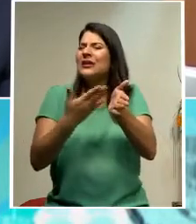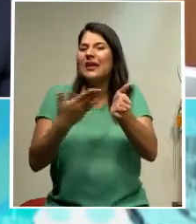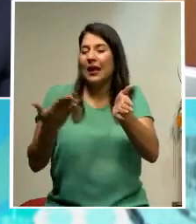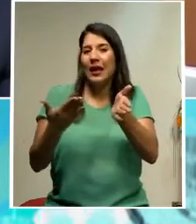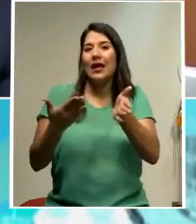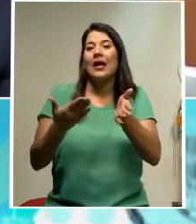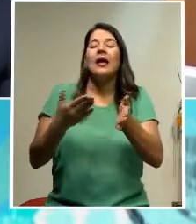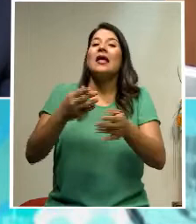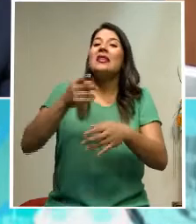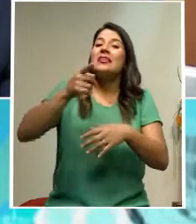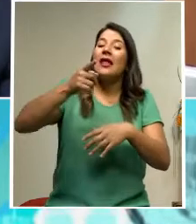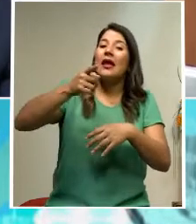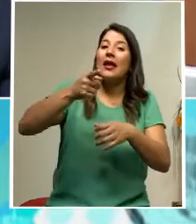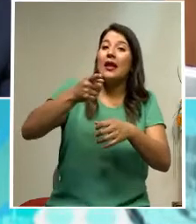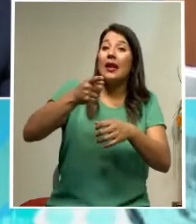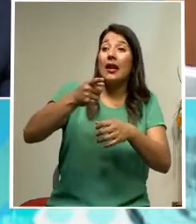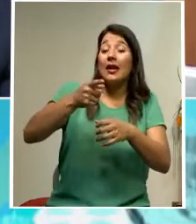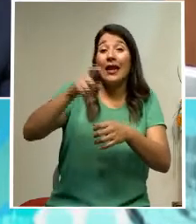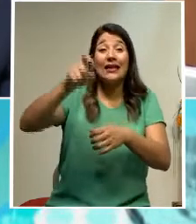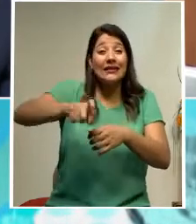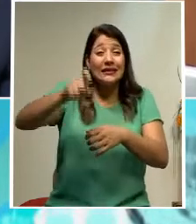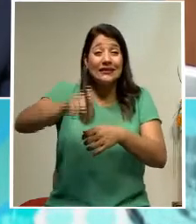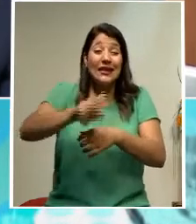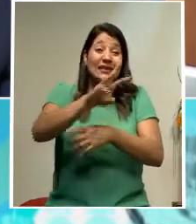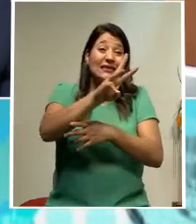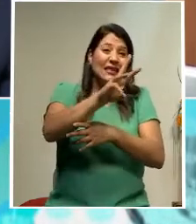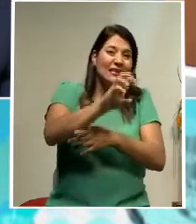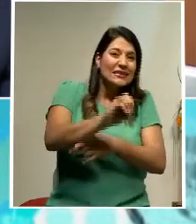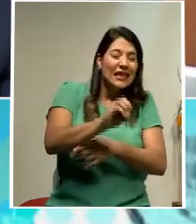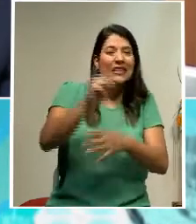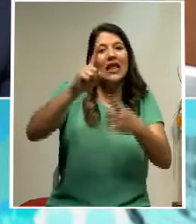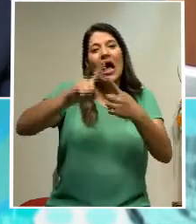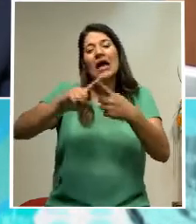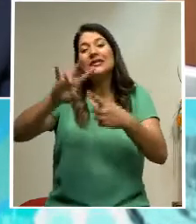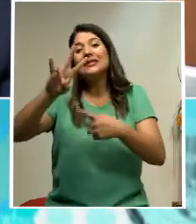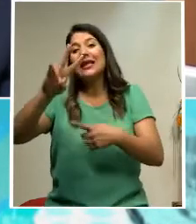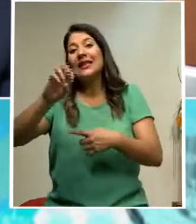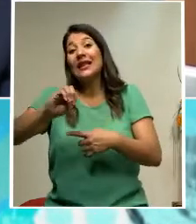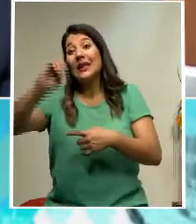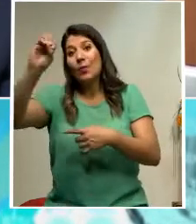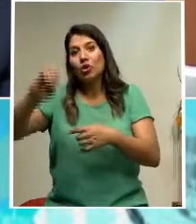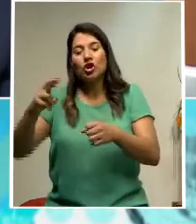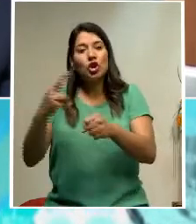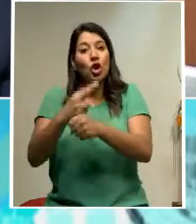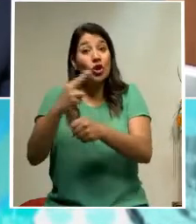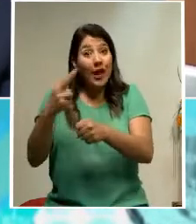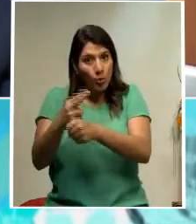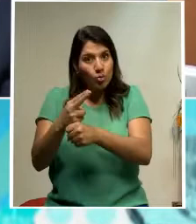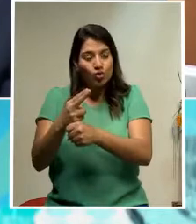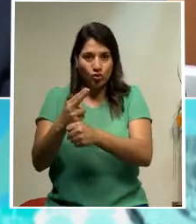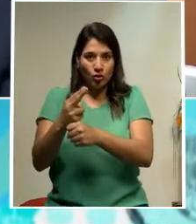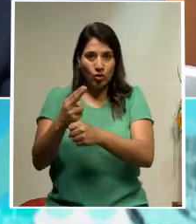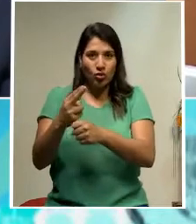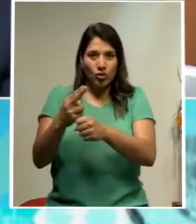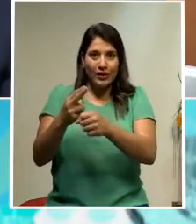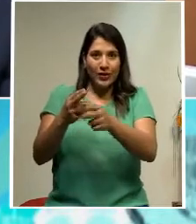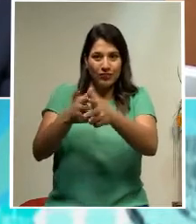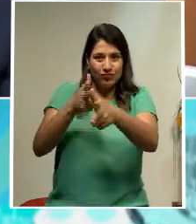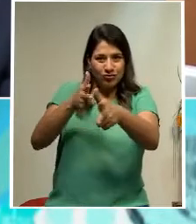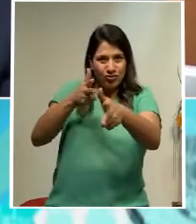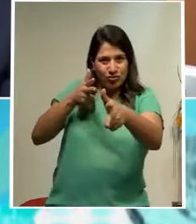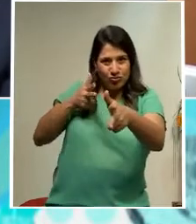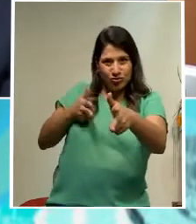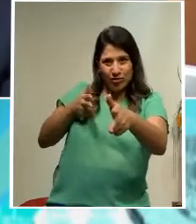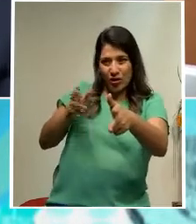iba a tener entre un 60 y un 70% de uso de los parquímetros. Sin embargo, luego se modificó